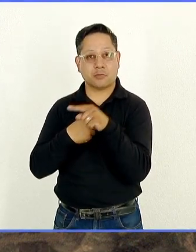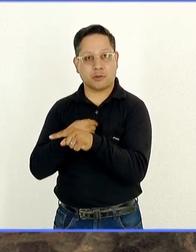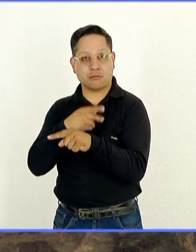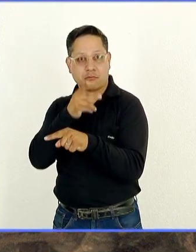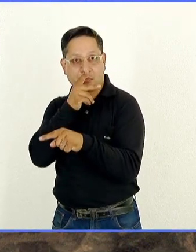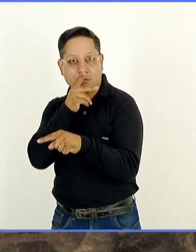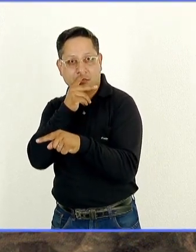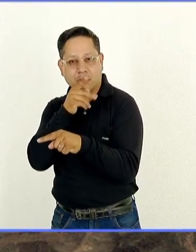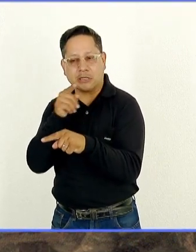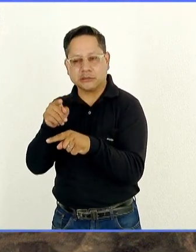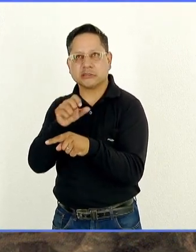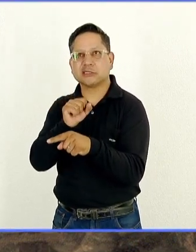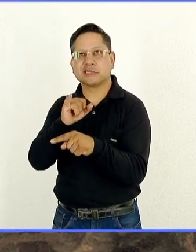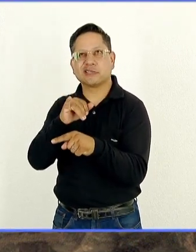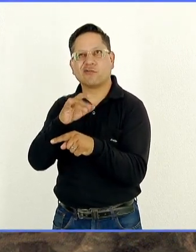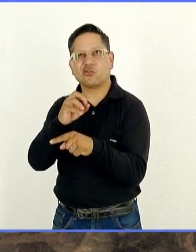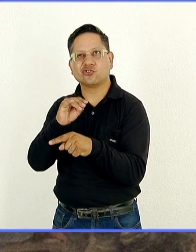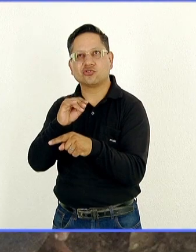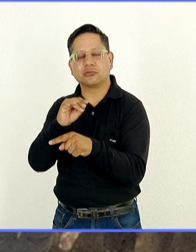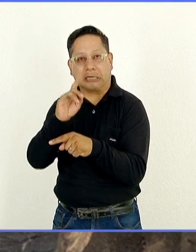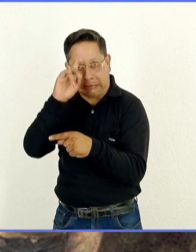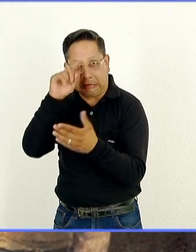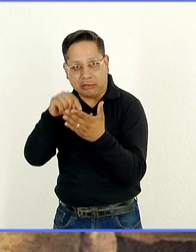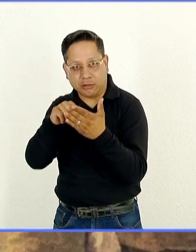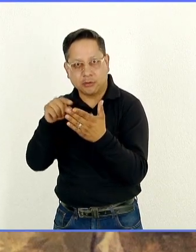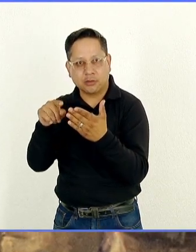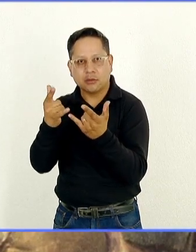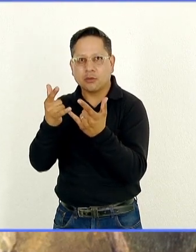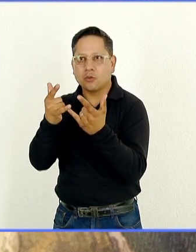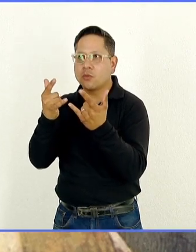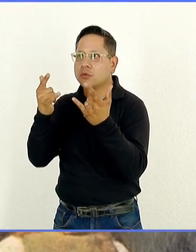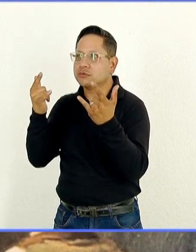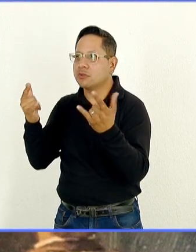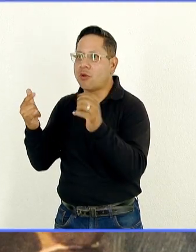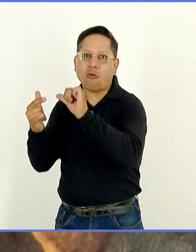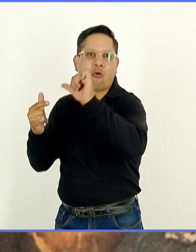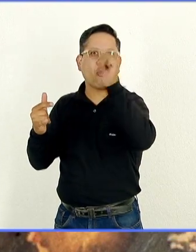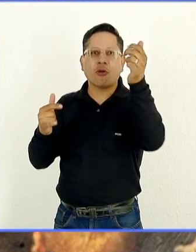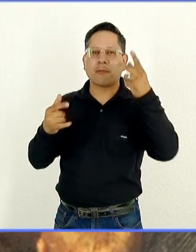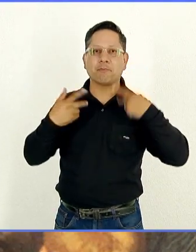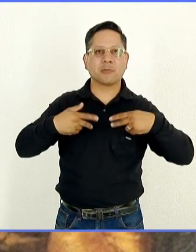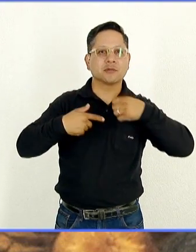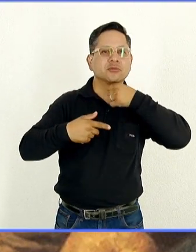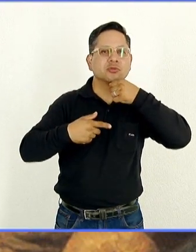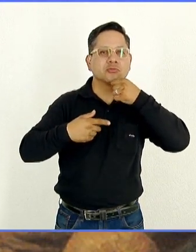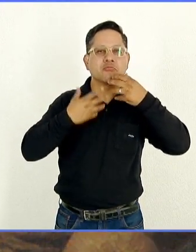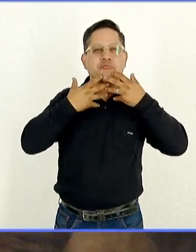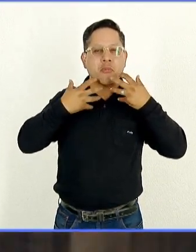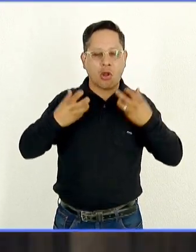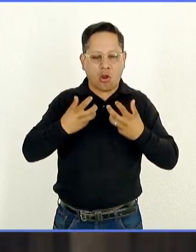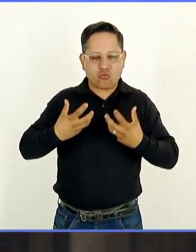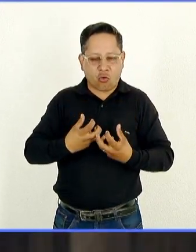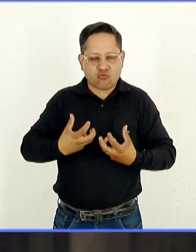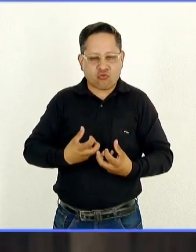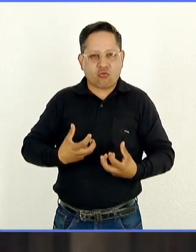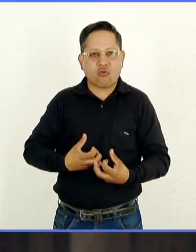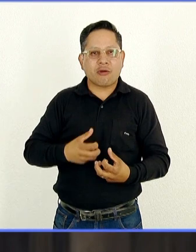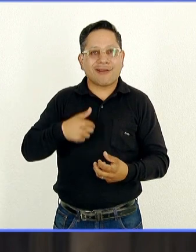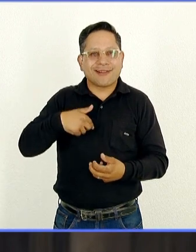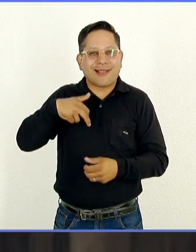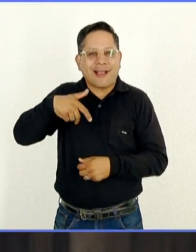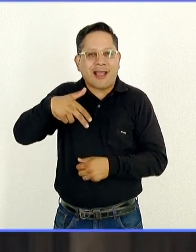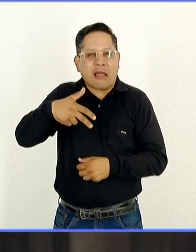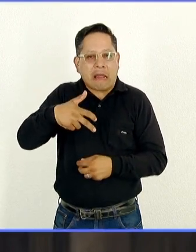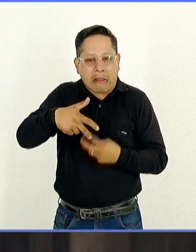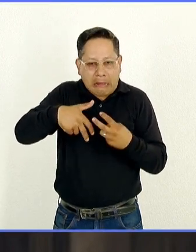Don Sinforoso, creo que este era el nombre verdadero, escuchó el cuento de labios de otro viejito que tenía unas barbas tan largas que cuando